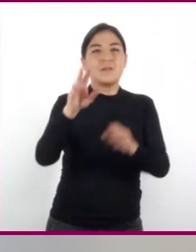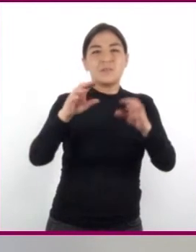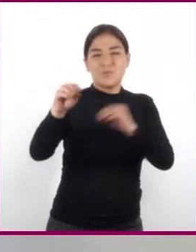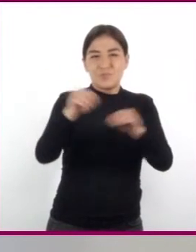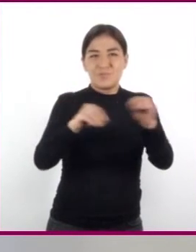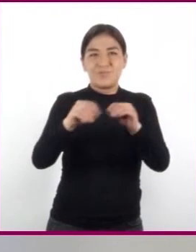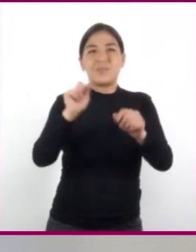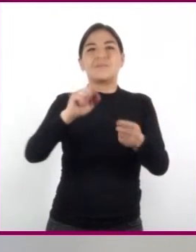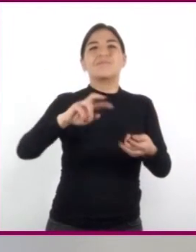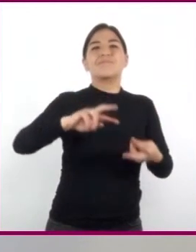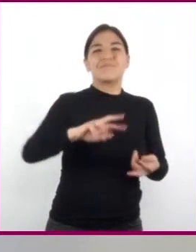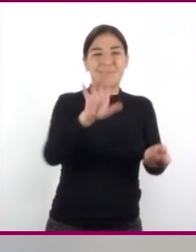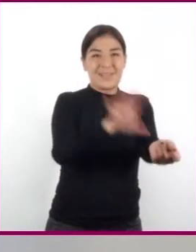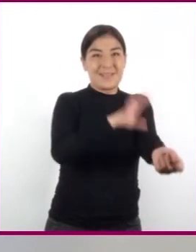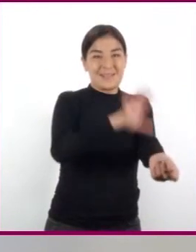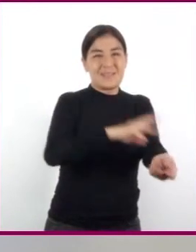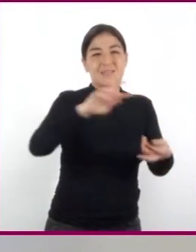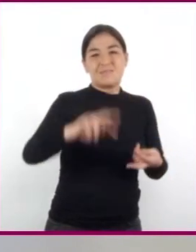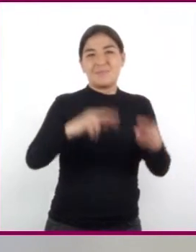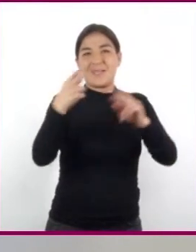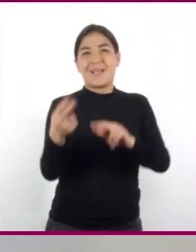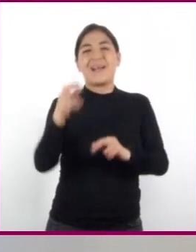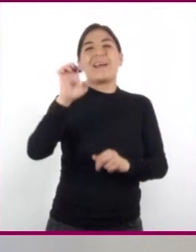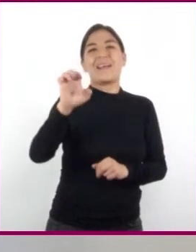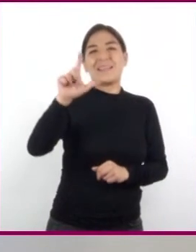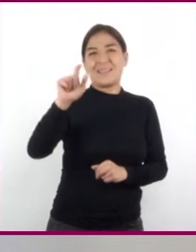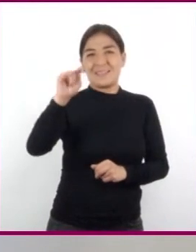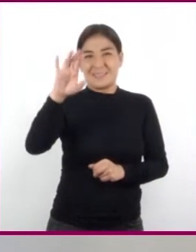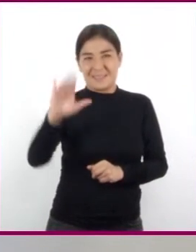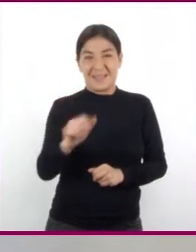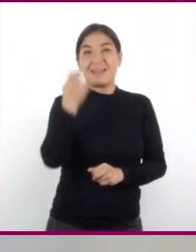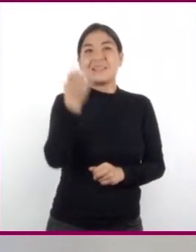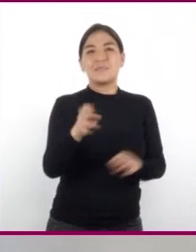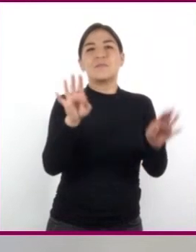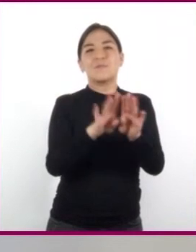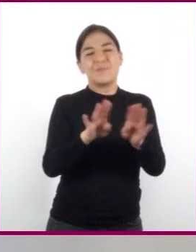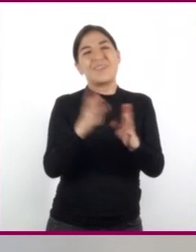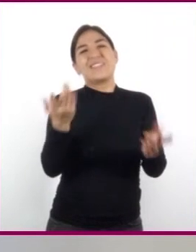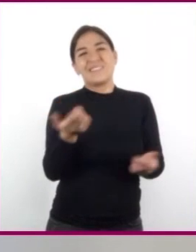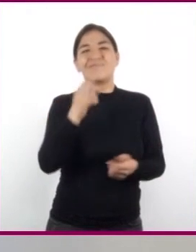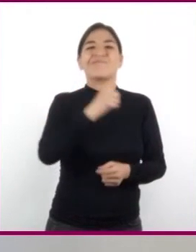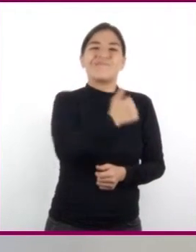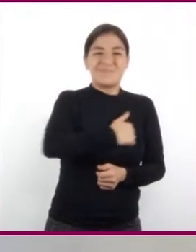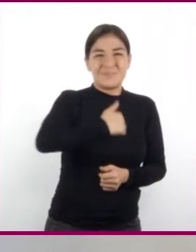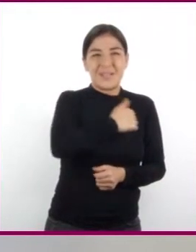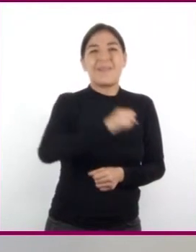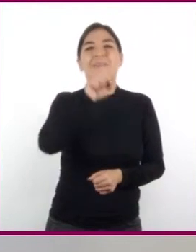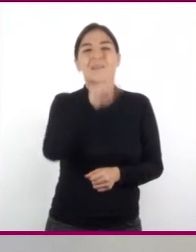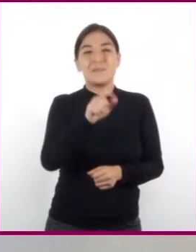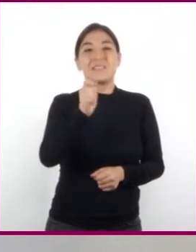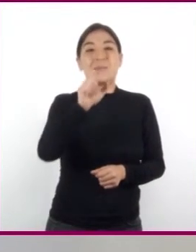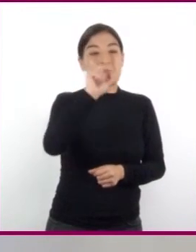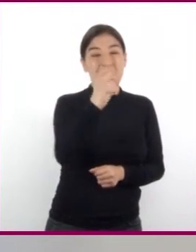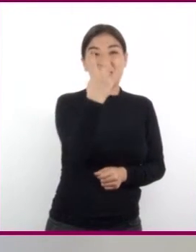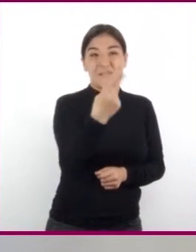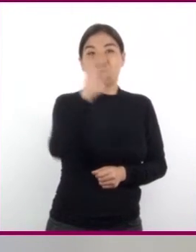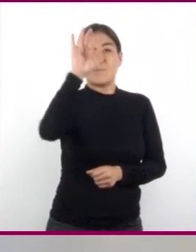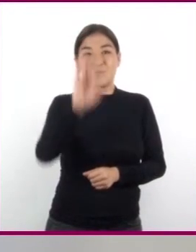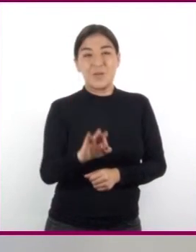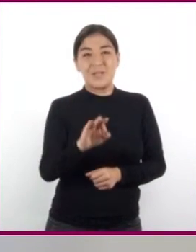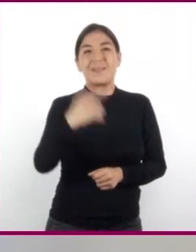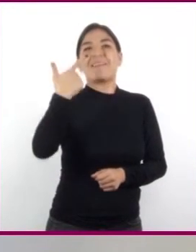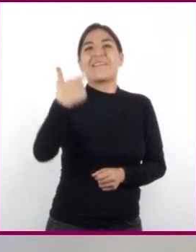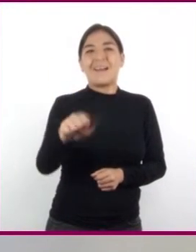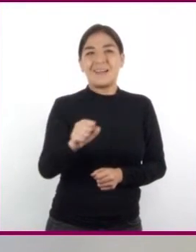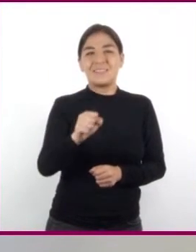energía cinética en eléctrica. Por desgracia, también producen el 22% de los